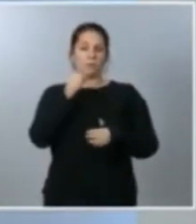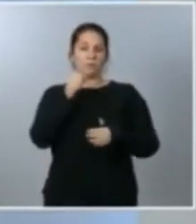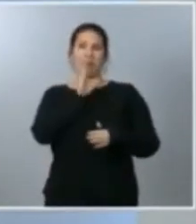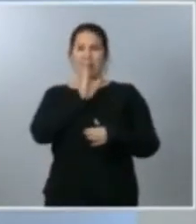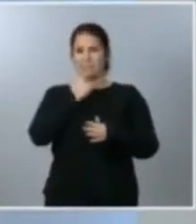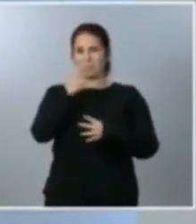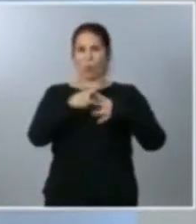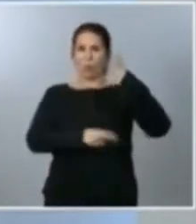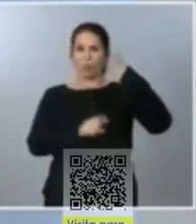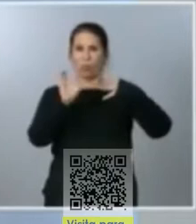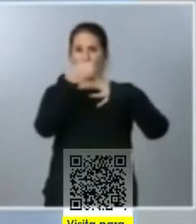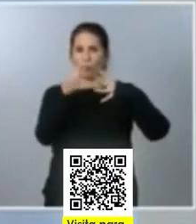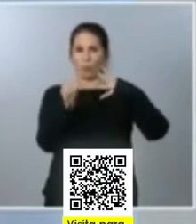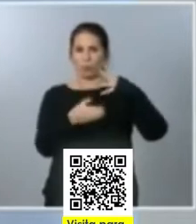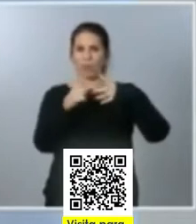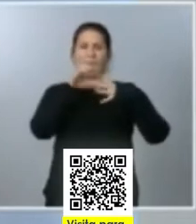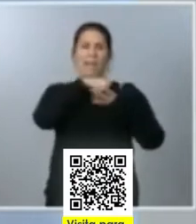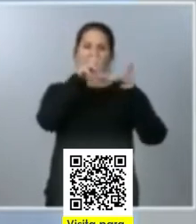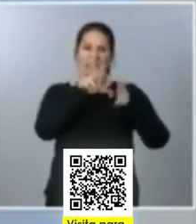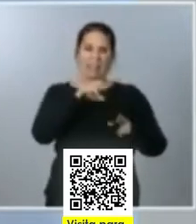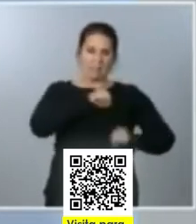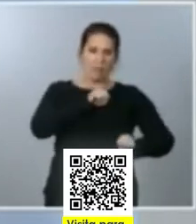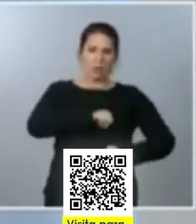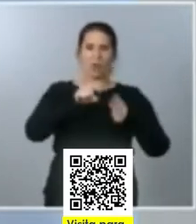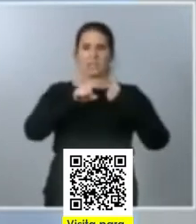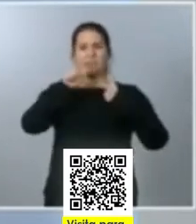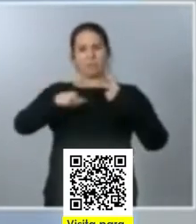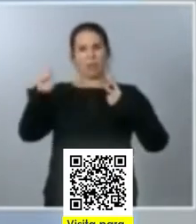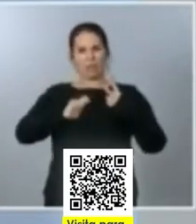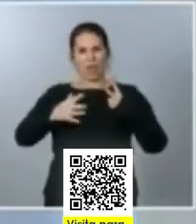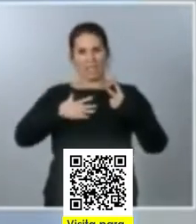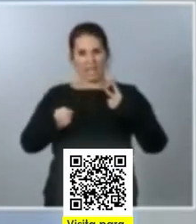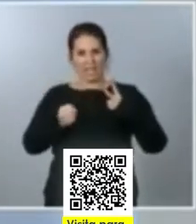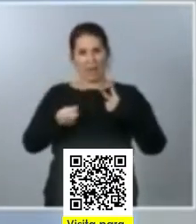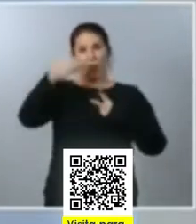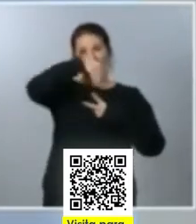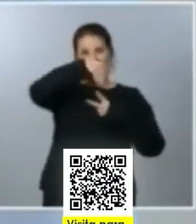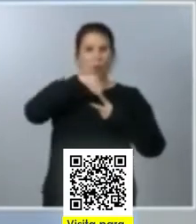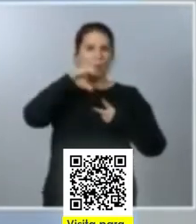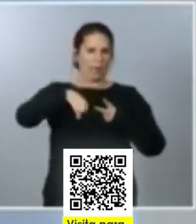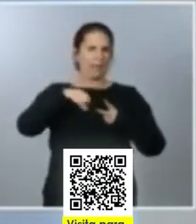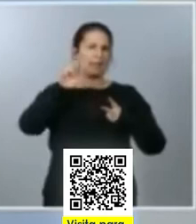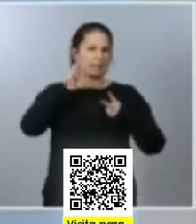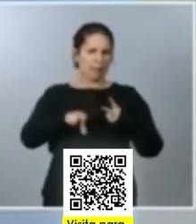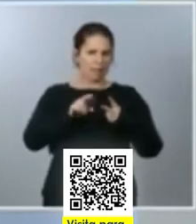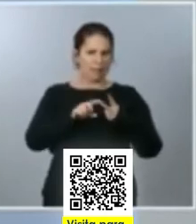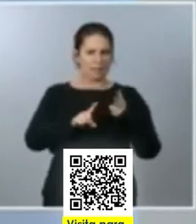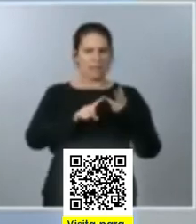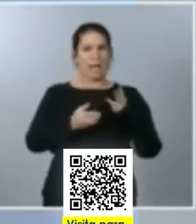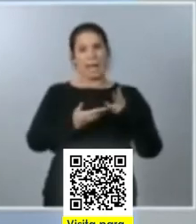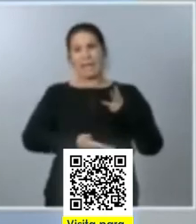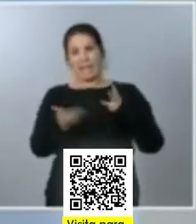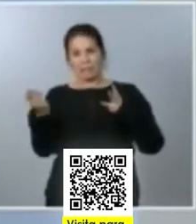antes, las residencias de mayores, el personal sanitario que les atiende, el personal sanitario, el resto del personal sanitario, las personas con discapacidad